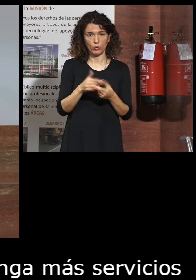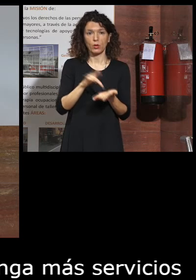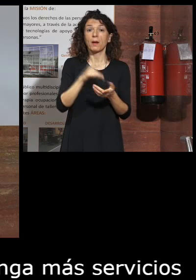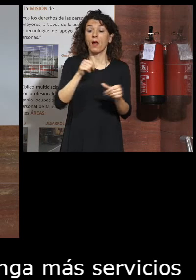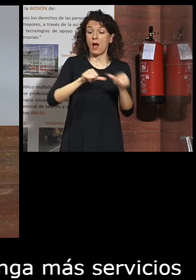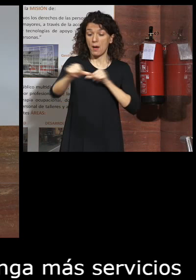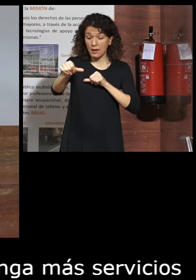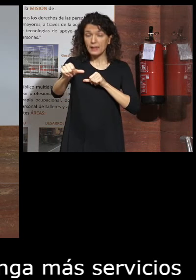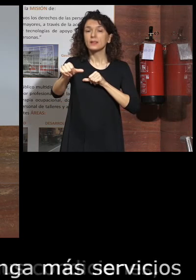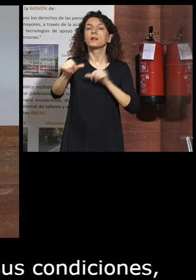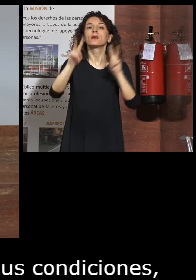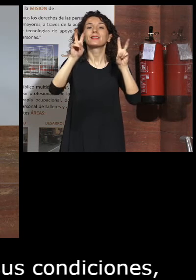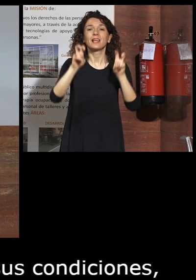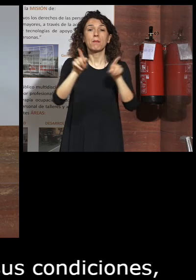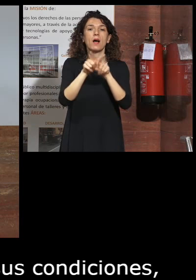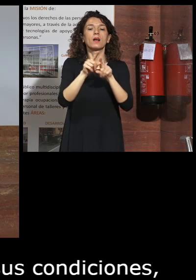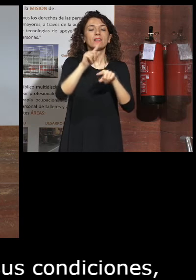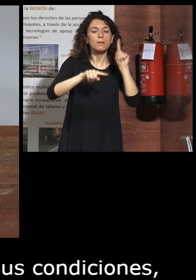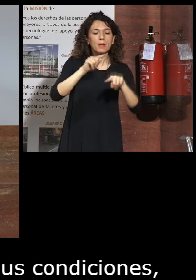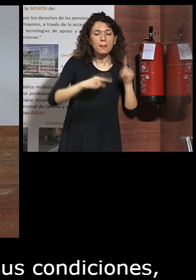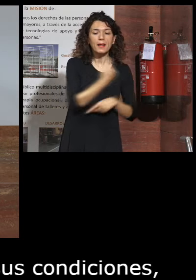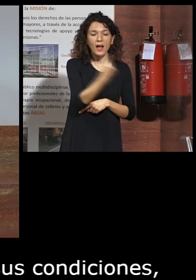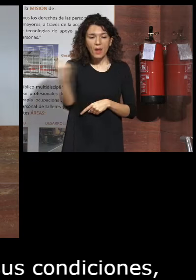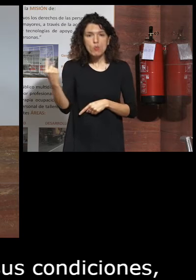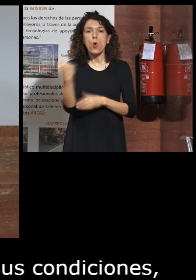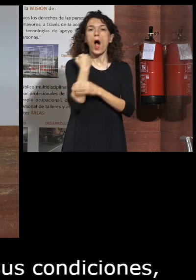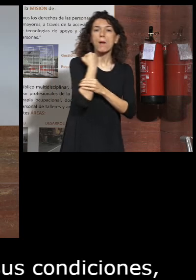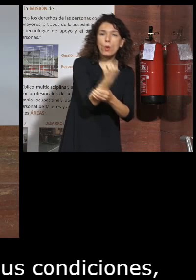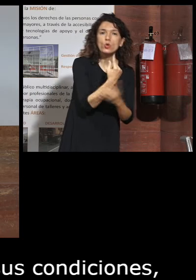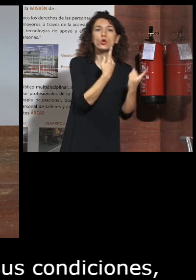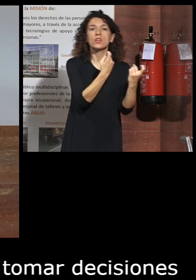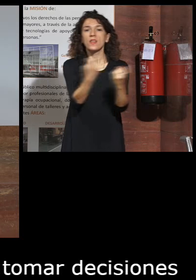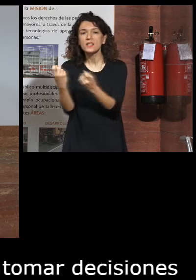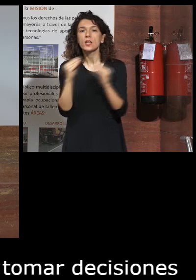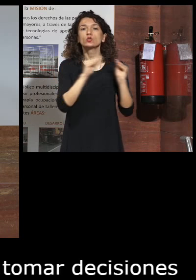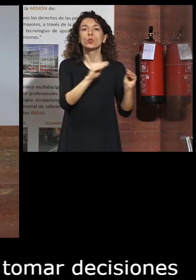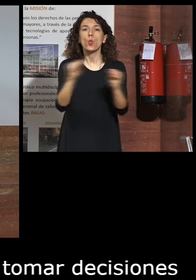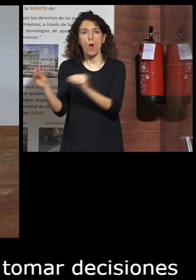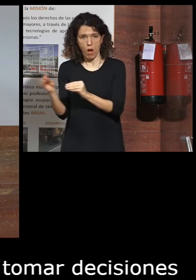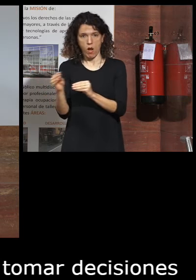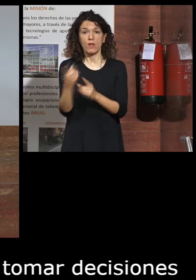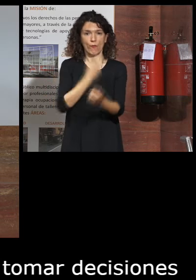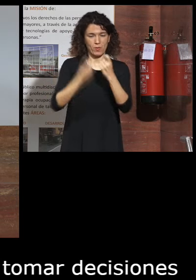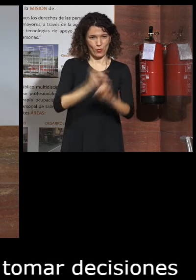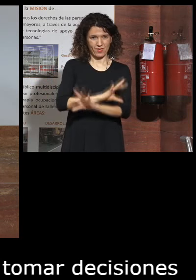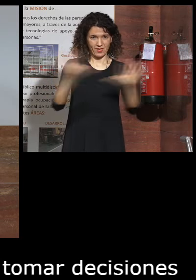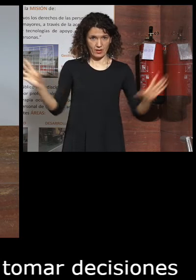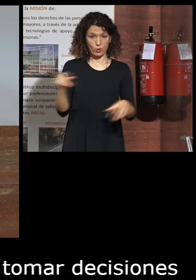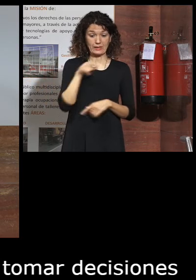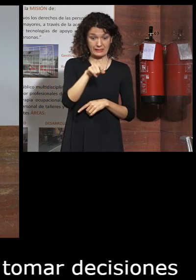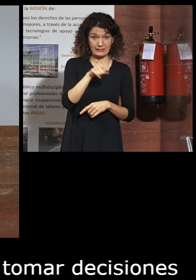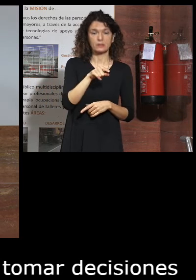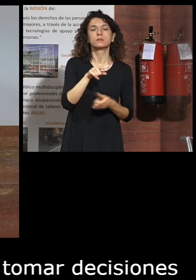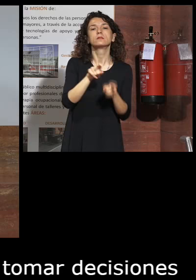tomar decisiones sobre la ayuda que necesitan el apoyo que pueden recibir y una lista de servicios